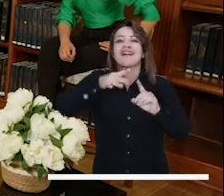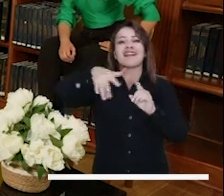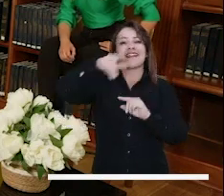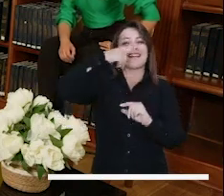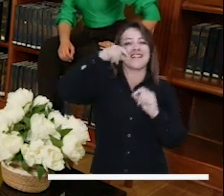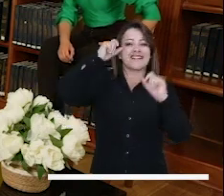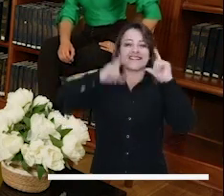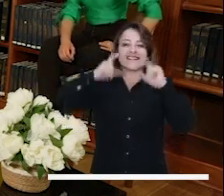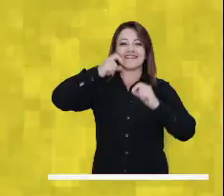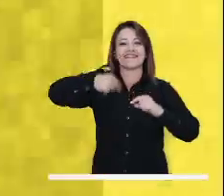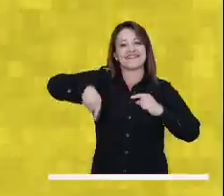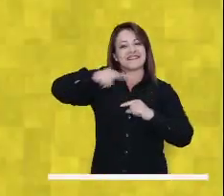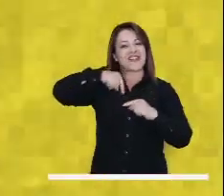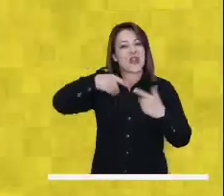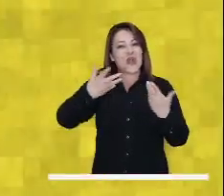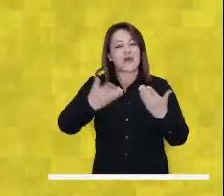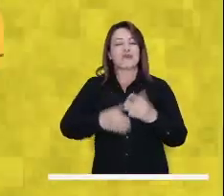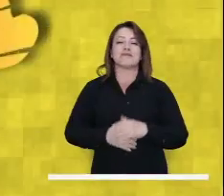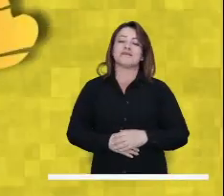Adelante, Fernanda.